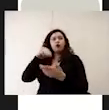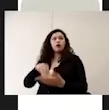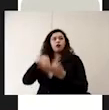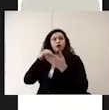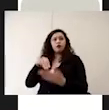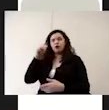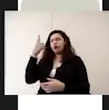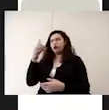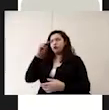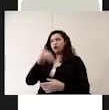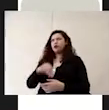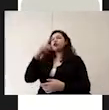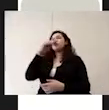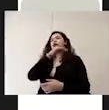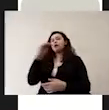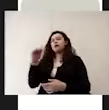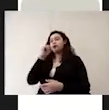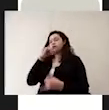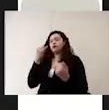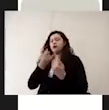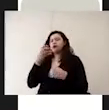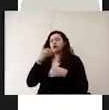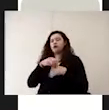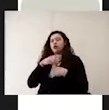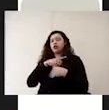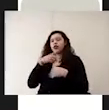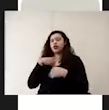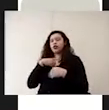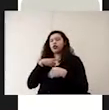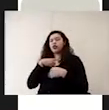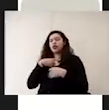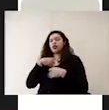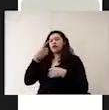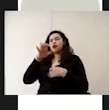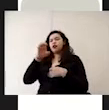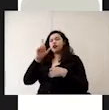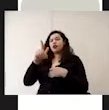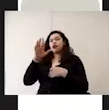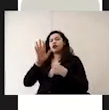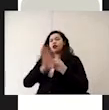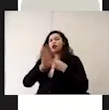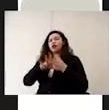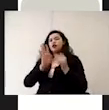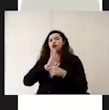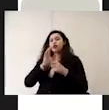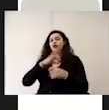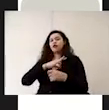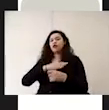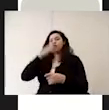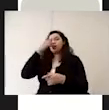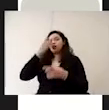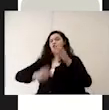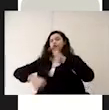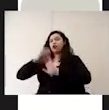de que se deben colocar dispensadores de gel antibacterial en los elevadores para que